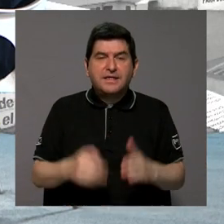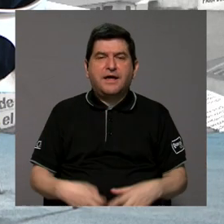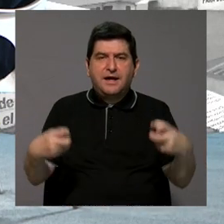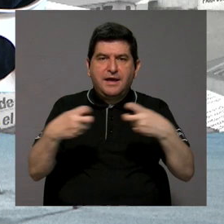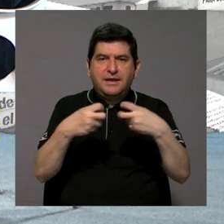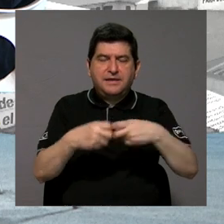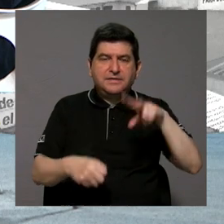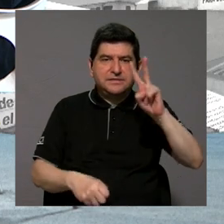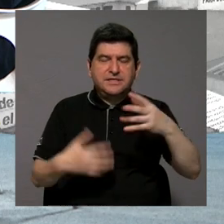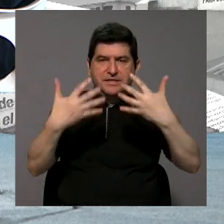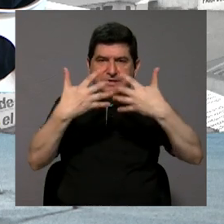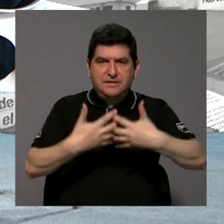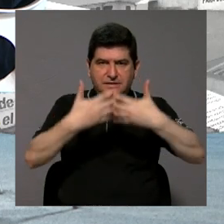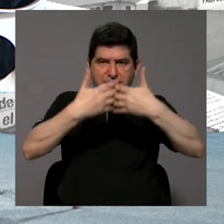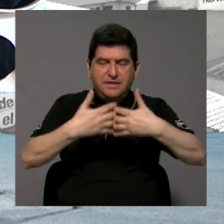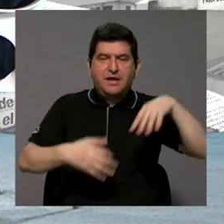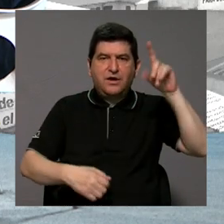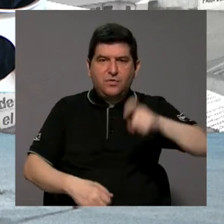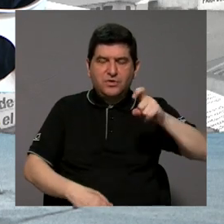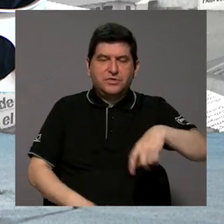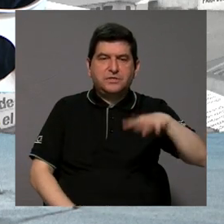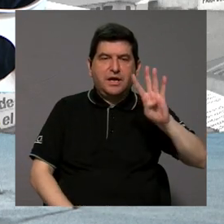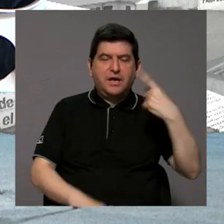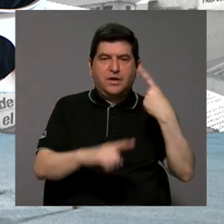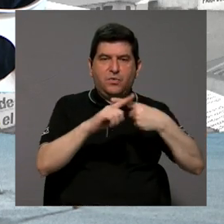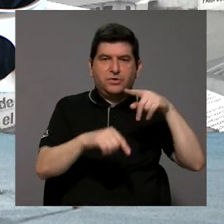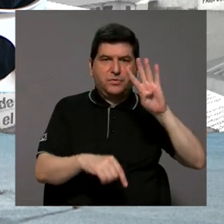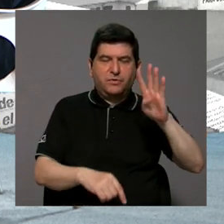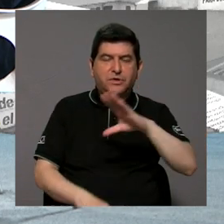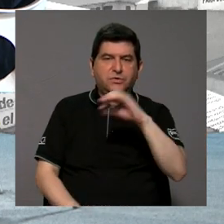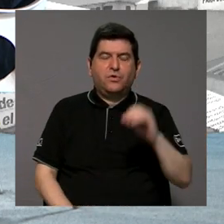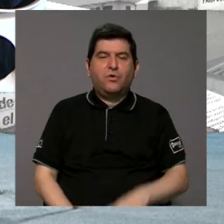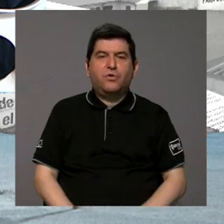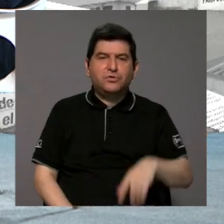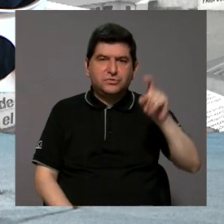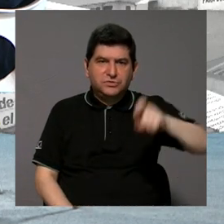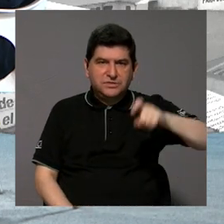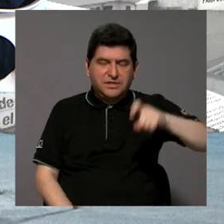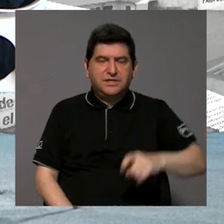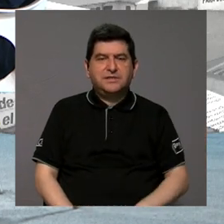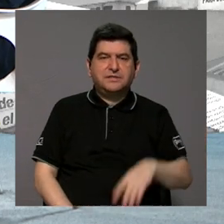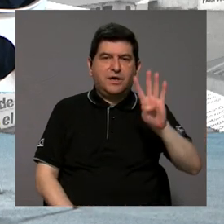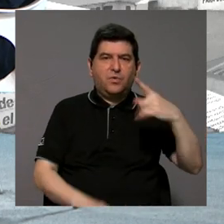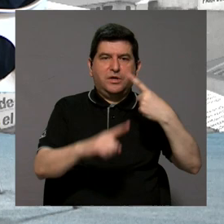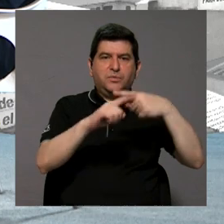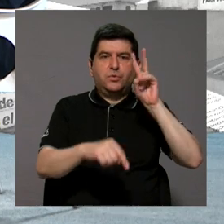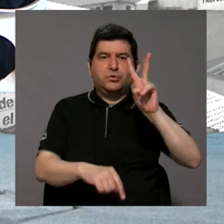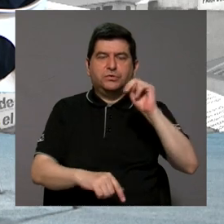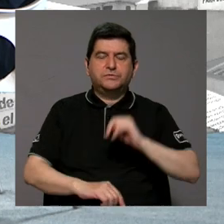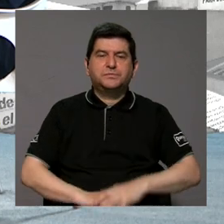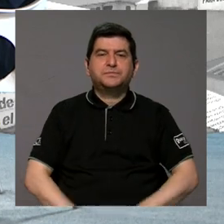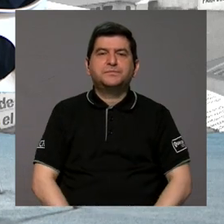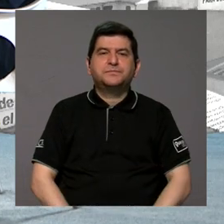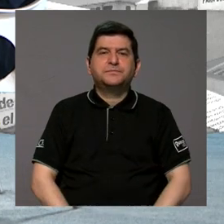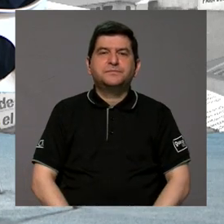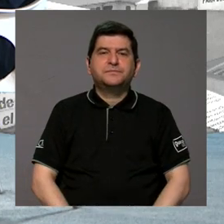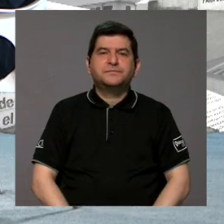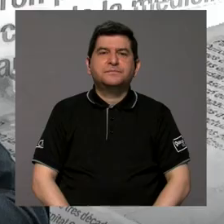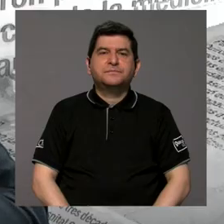energiza los dos motores cuando se ocupa la tracción 4x4 o un motor cuando se ocupa la tracción 4x2